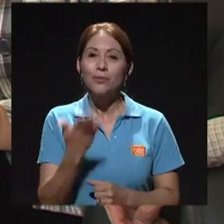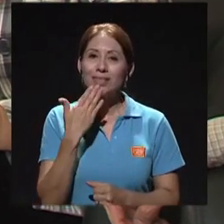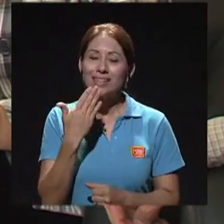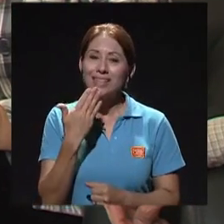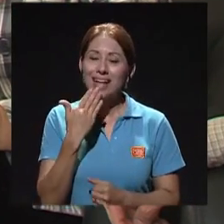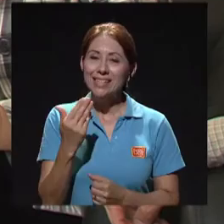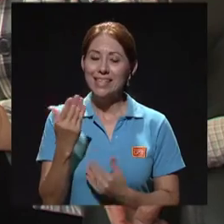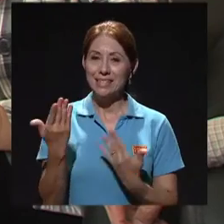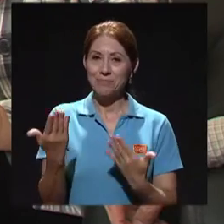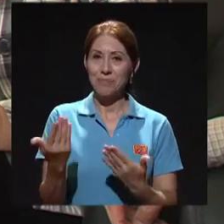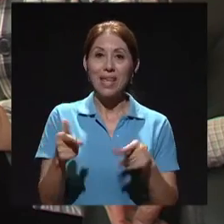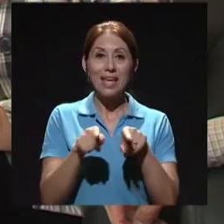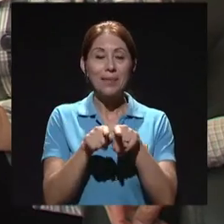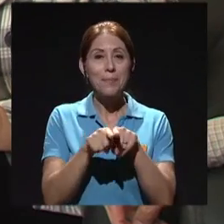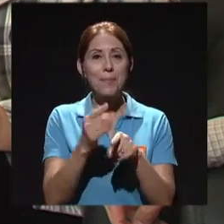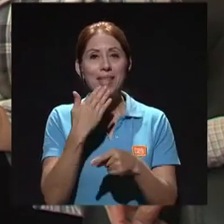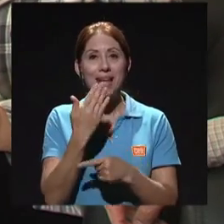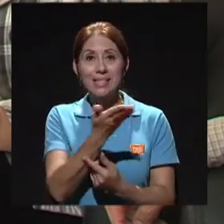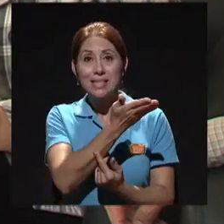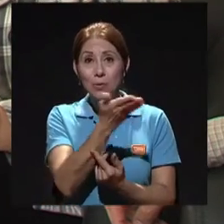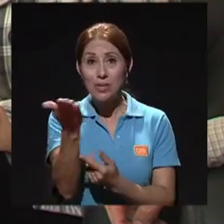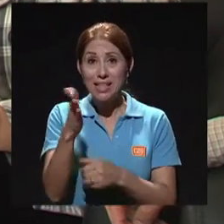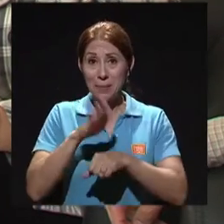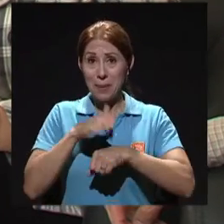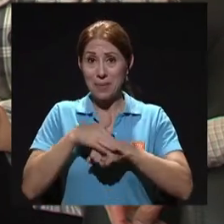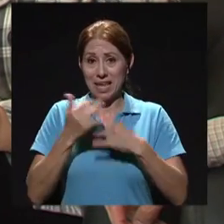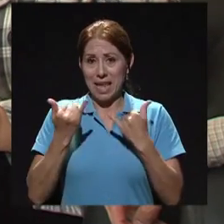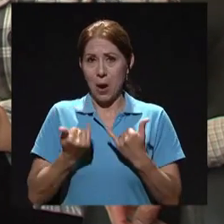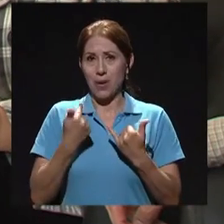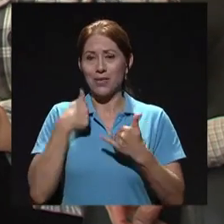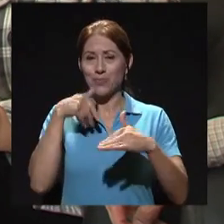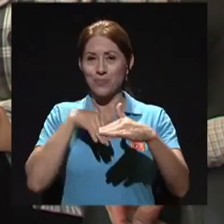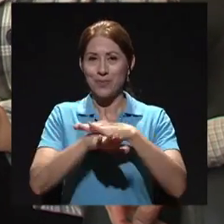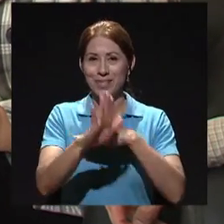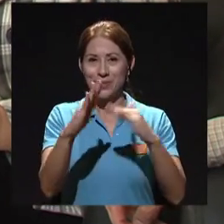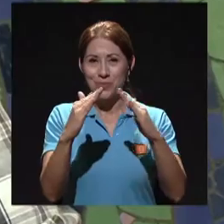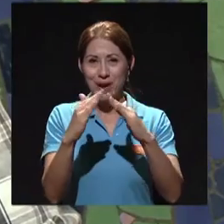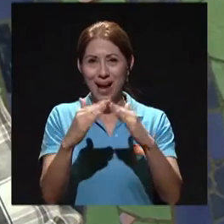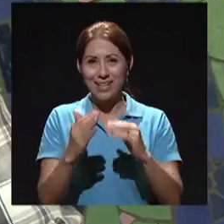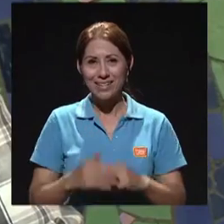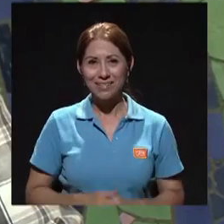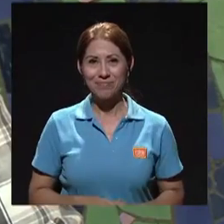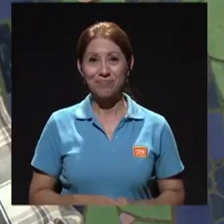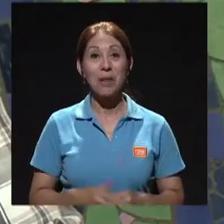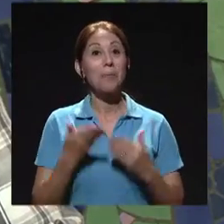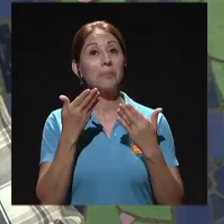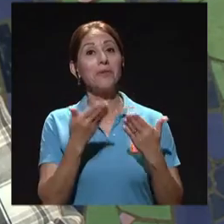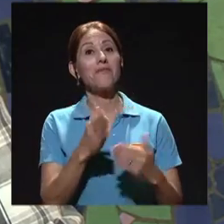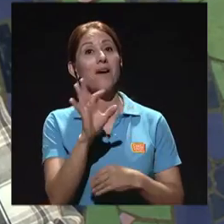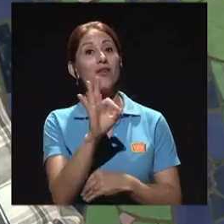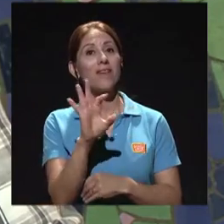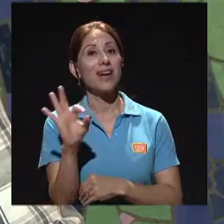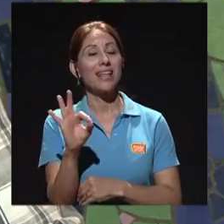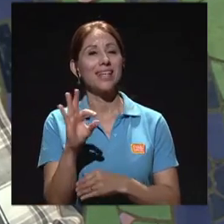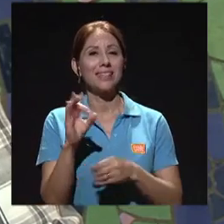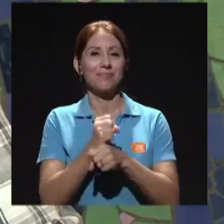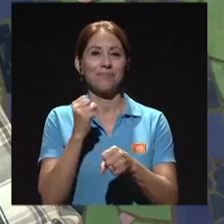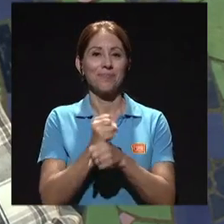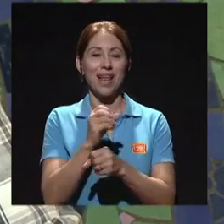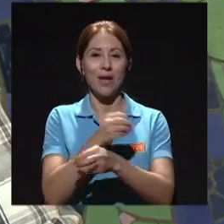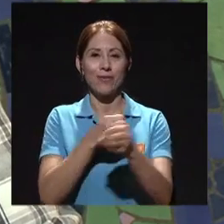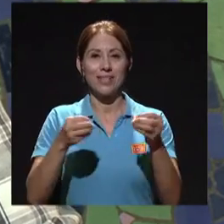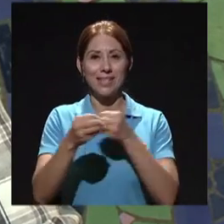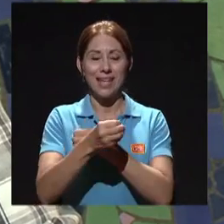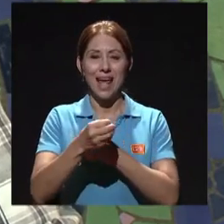María del Mar y muchísimas gracias a ustedes que me dejan entrar de ahora en adelante en sus hogares. Comentarles que Fabiola Fernández es funcionaria de la